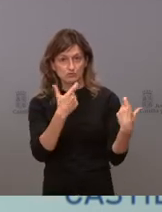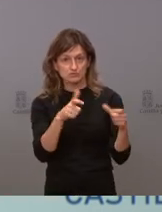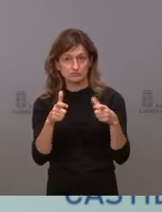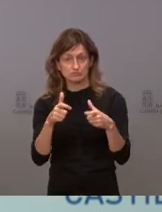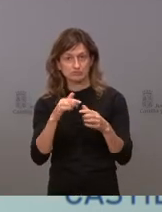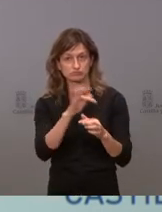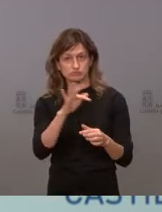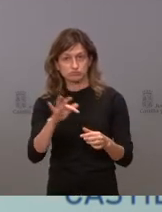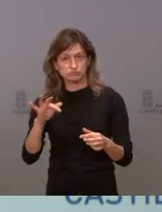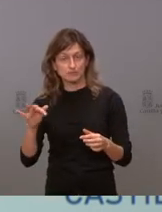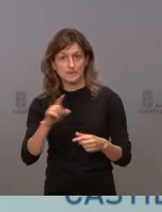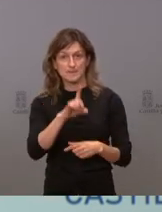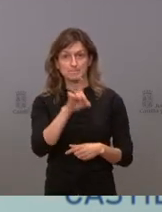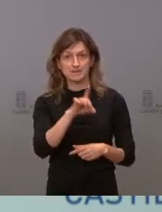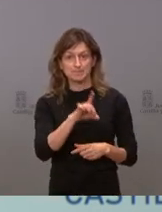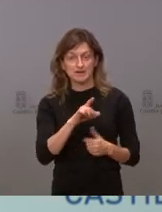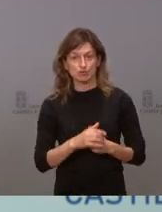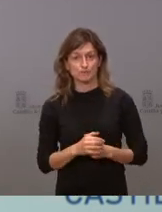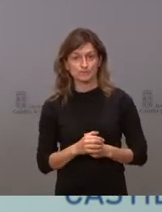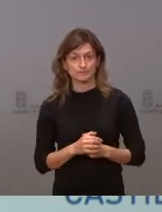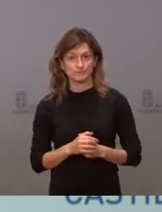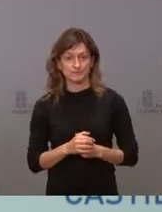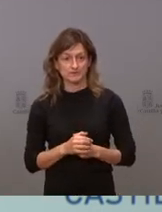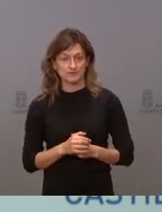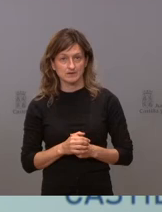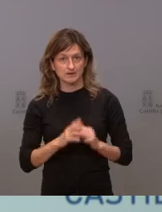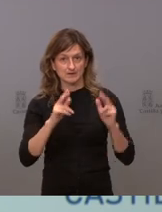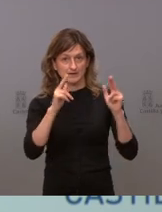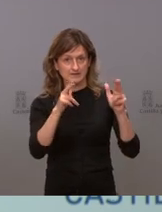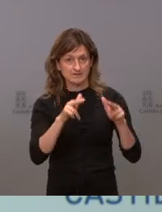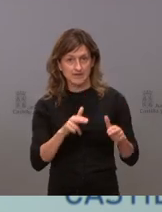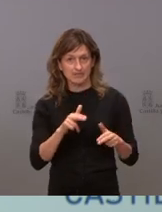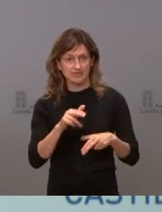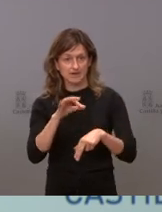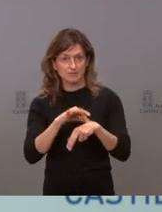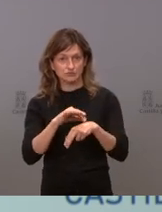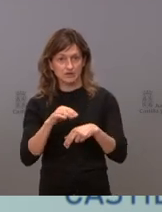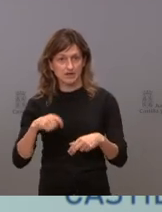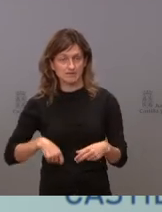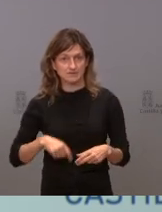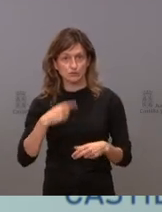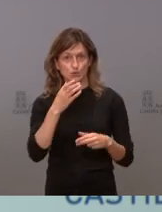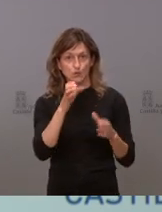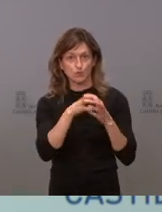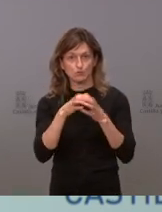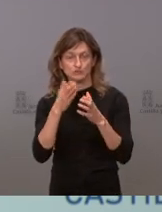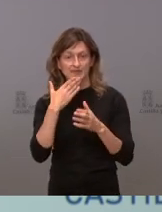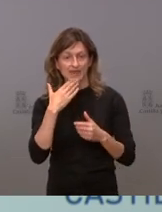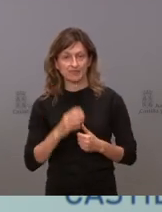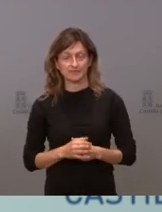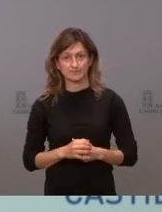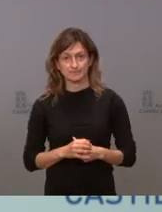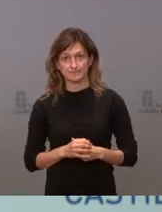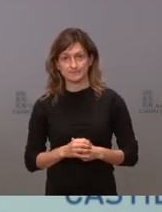secuencial primero los pacientes en residencias el personal esencial y después por grupos de edad y que ese